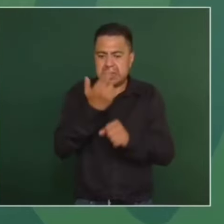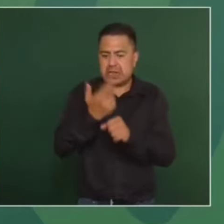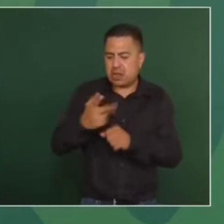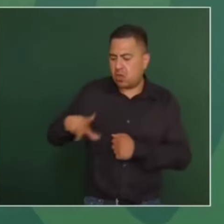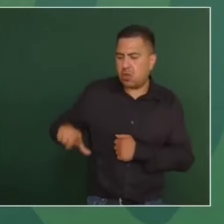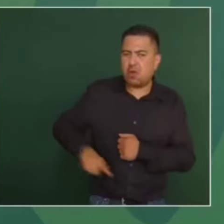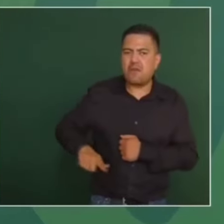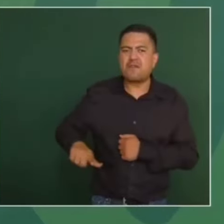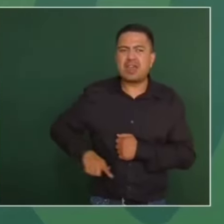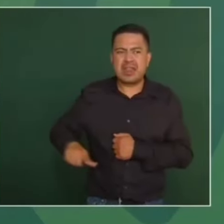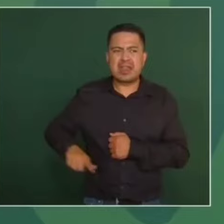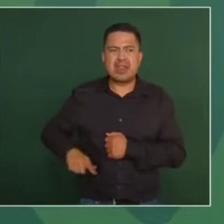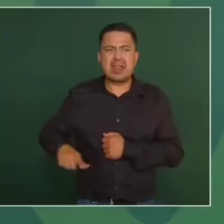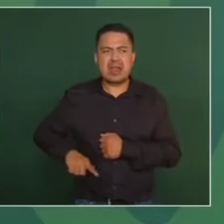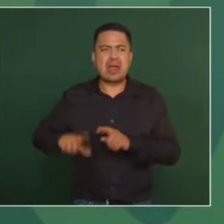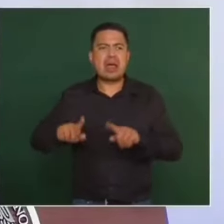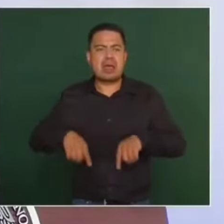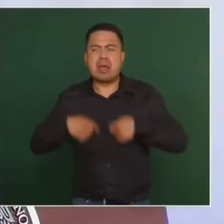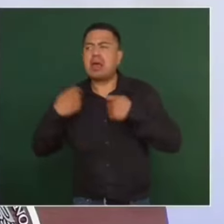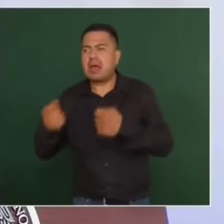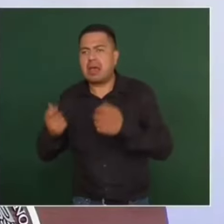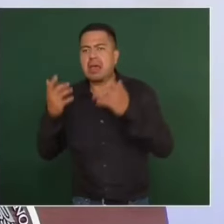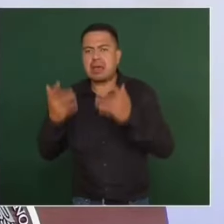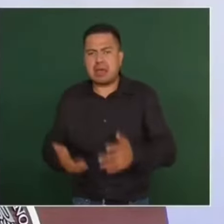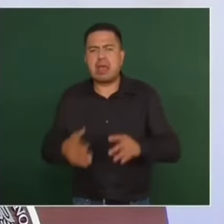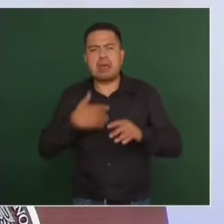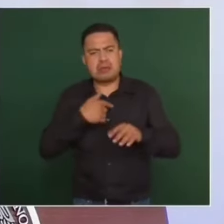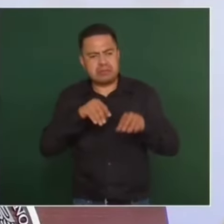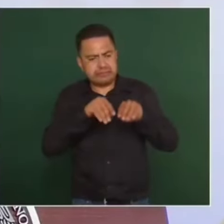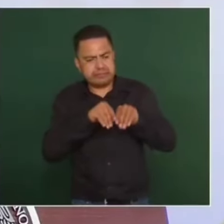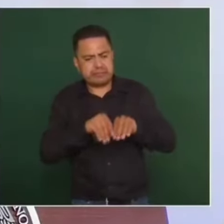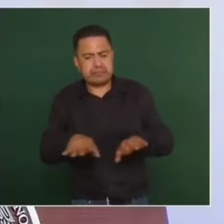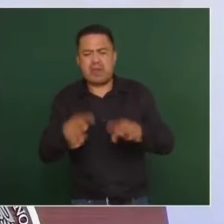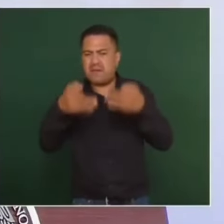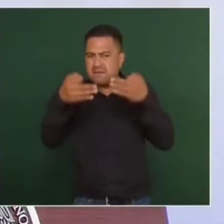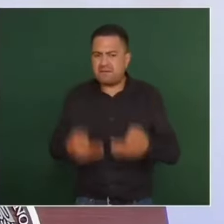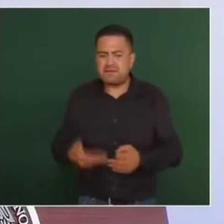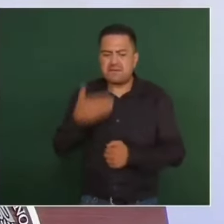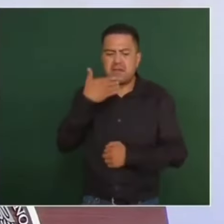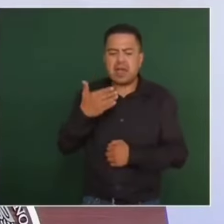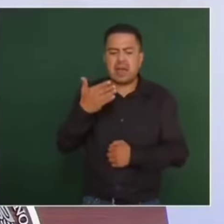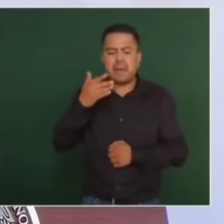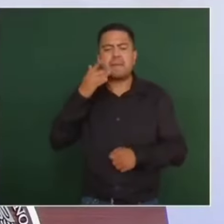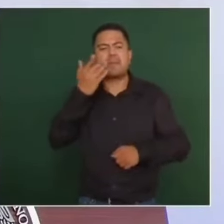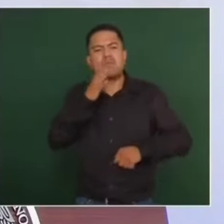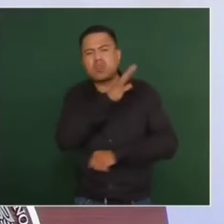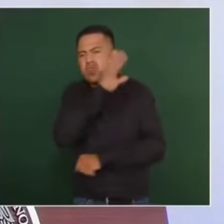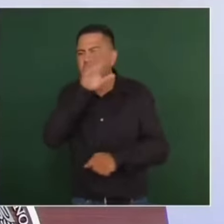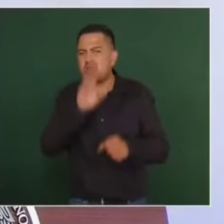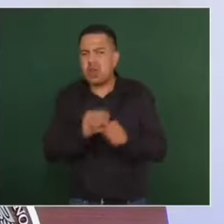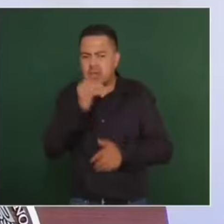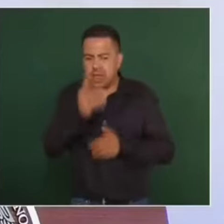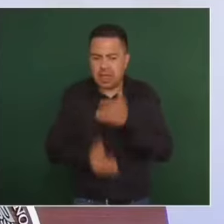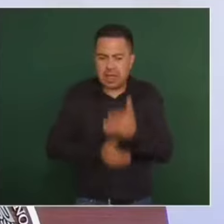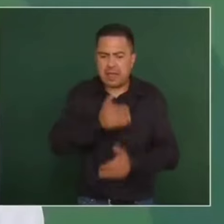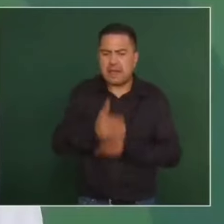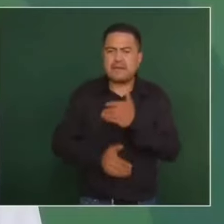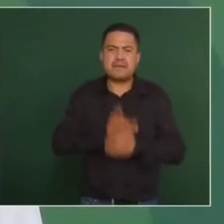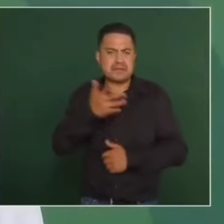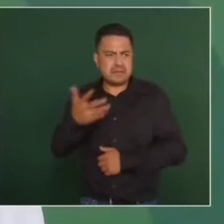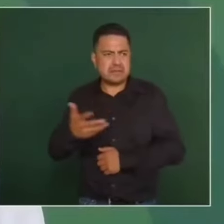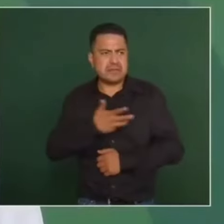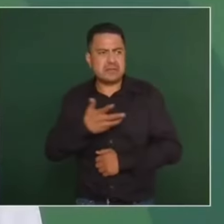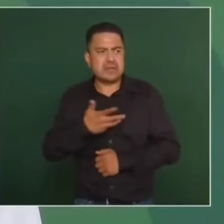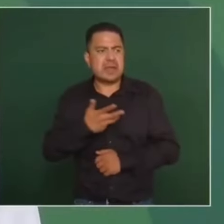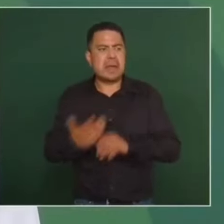Gobernación ofrecimos emitir un comunicado oficial sobre todos los avances que hemos tenido en